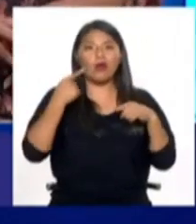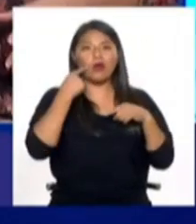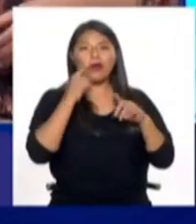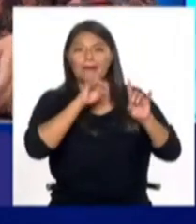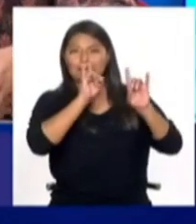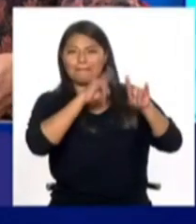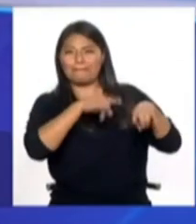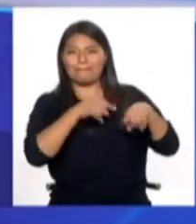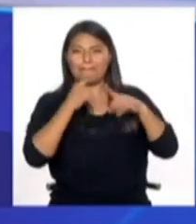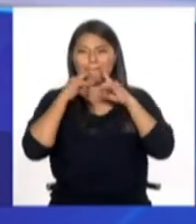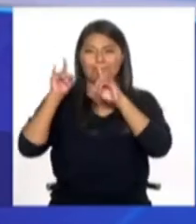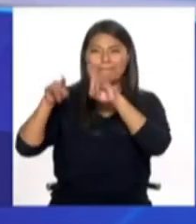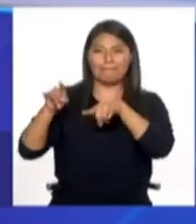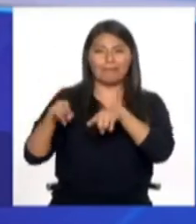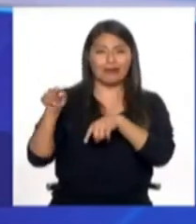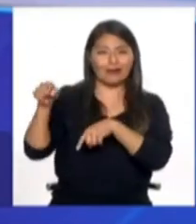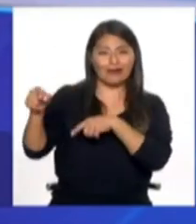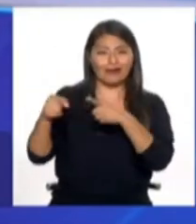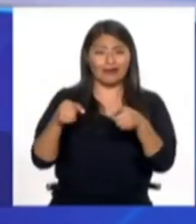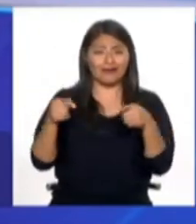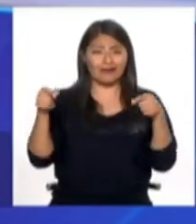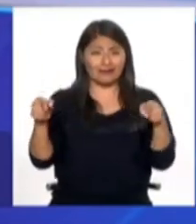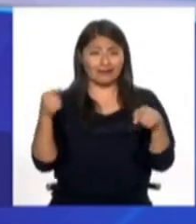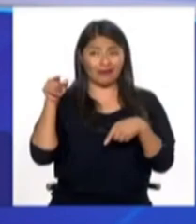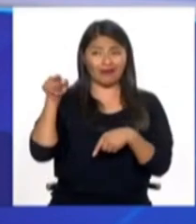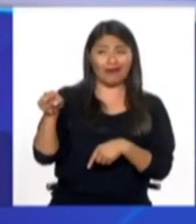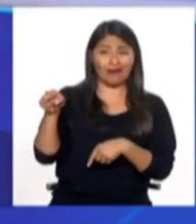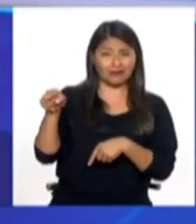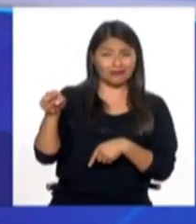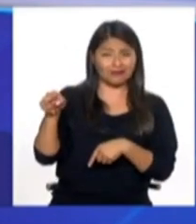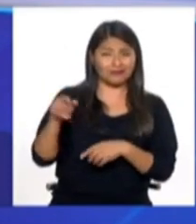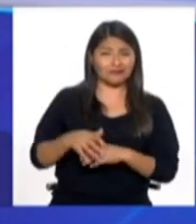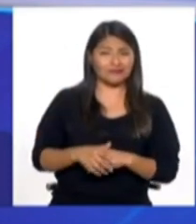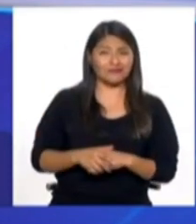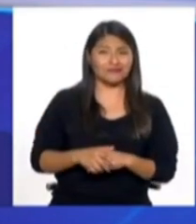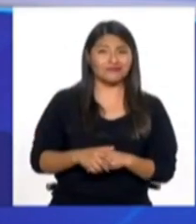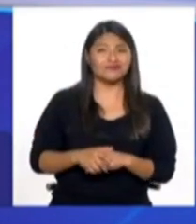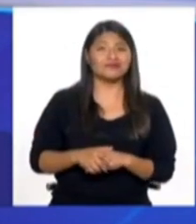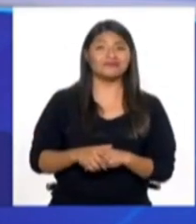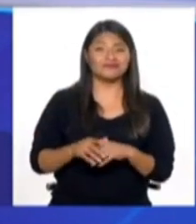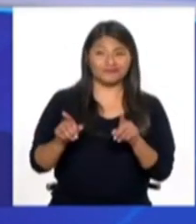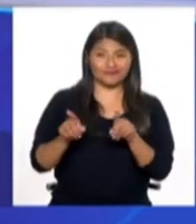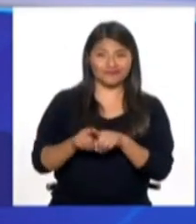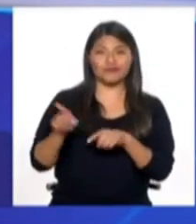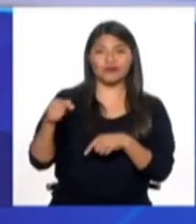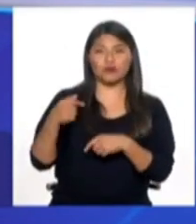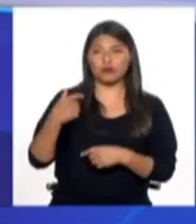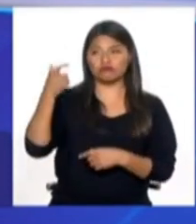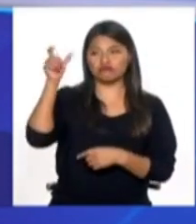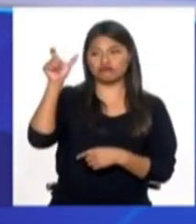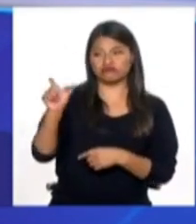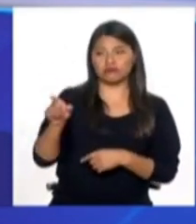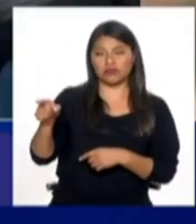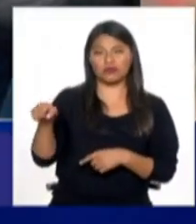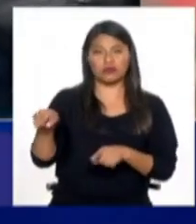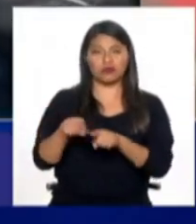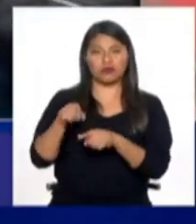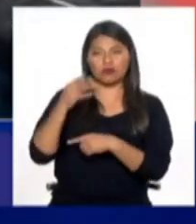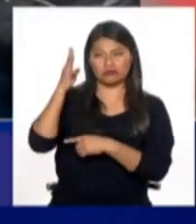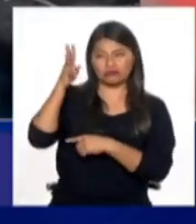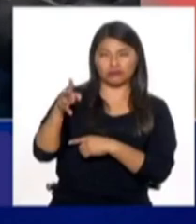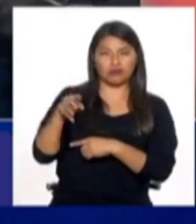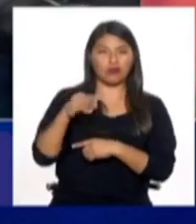burlan del sujeto indígena. Es decir, está colocándolo como una persona tonta,